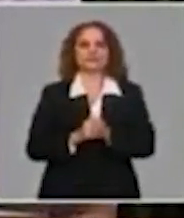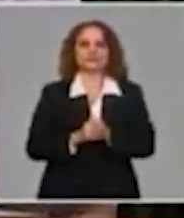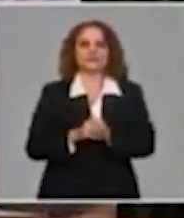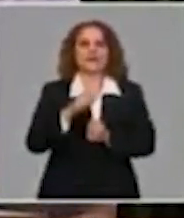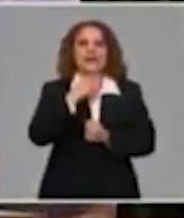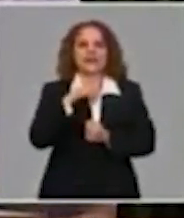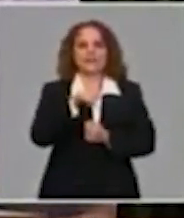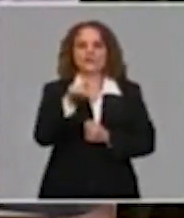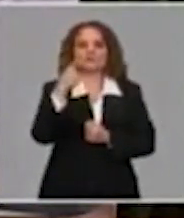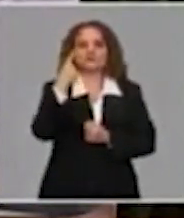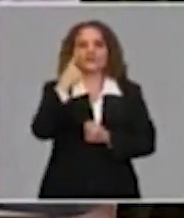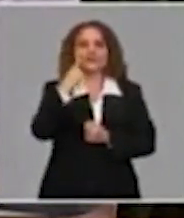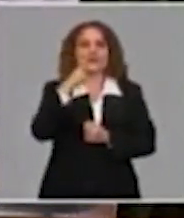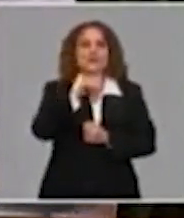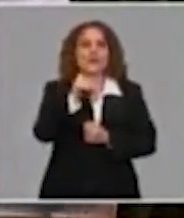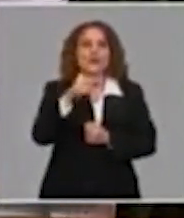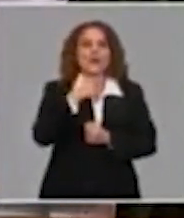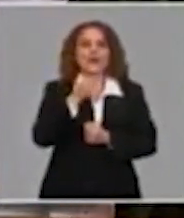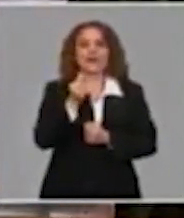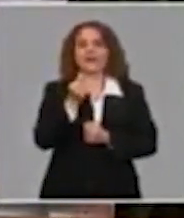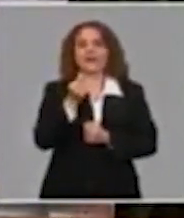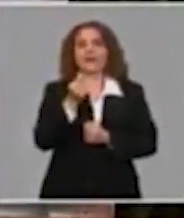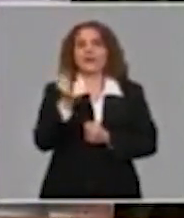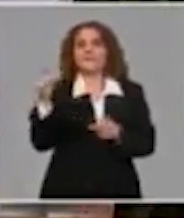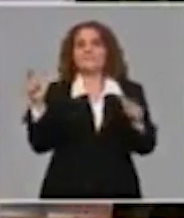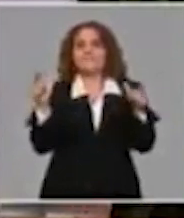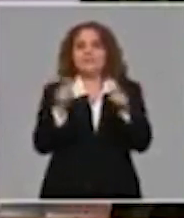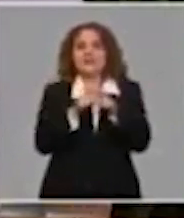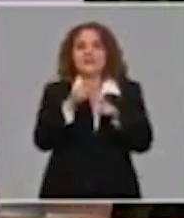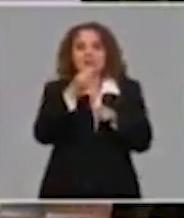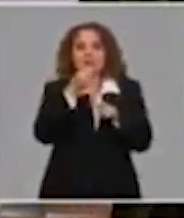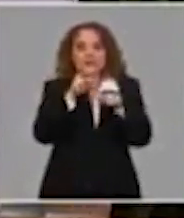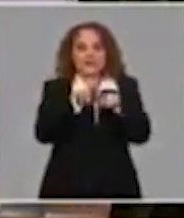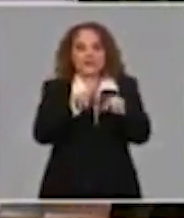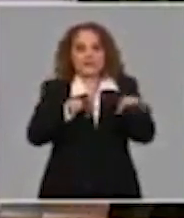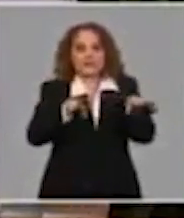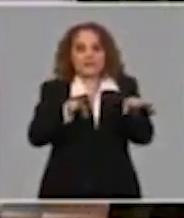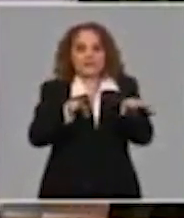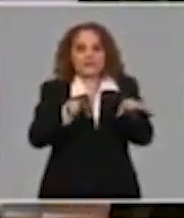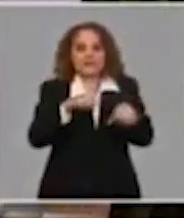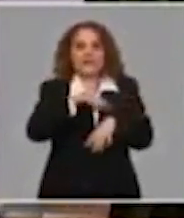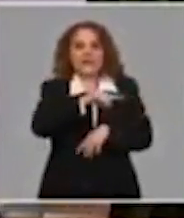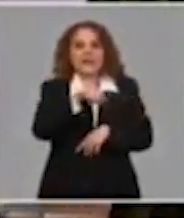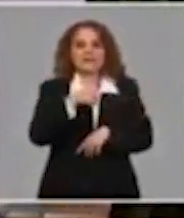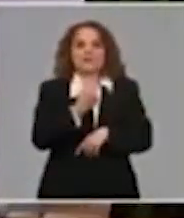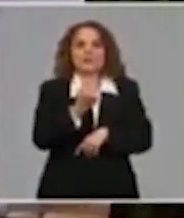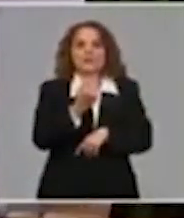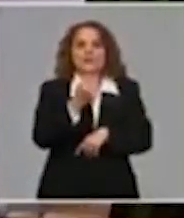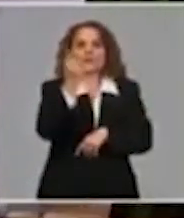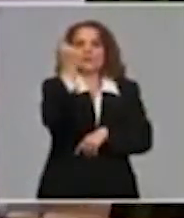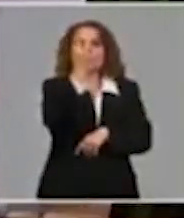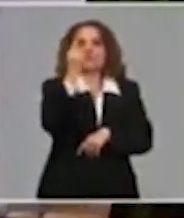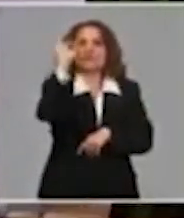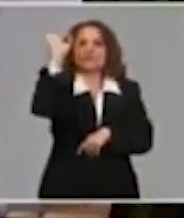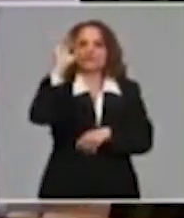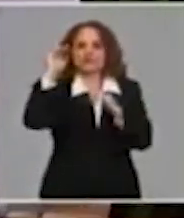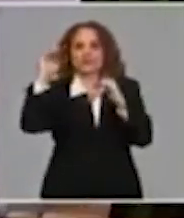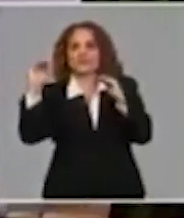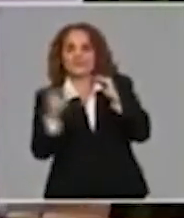menor probabilidad de propagación cuando está por debajo de uno. Es un indicador que se le llama error y que